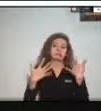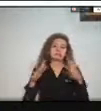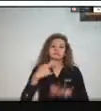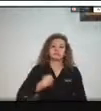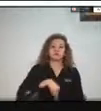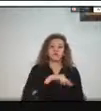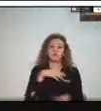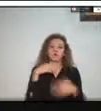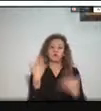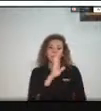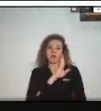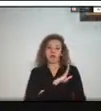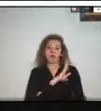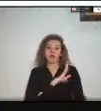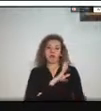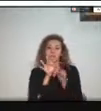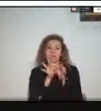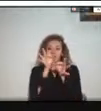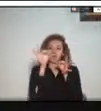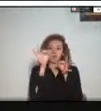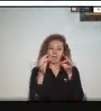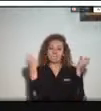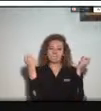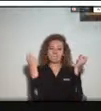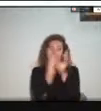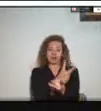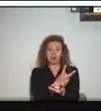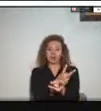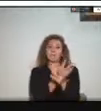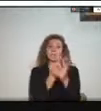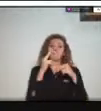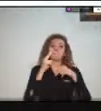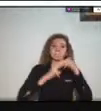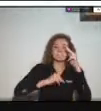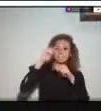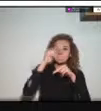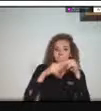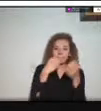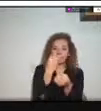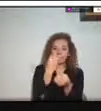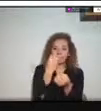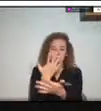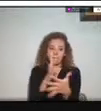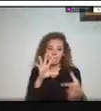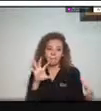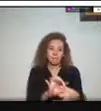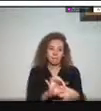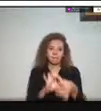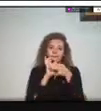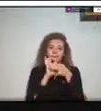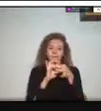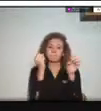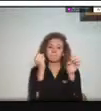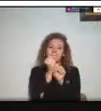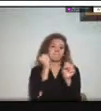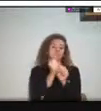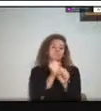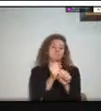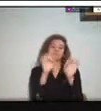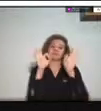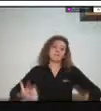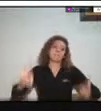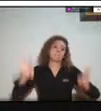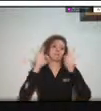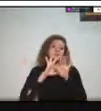alcaldía municipal desde riesgos de infraestructura pues el trabajo articulado con ellos es muy valioso puesto que realmente ellos son los que nos trazan